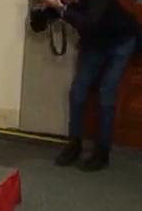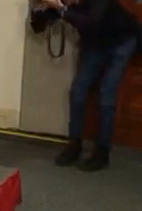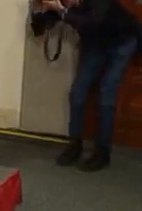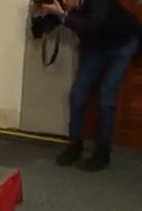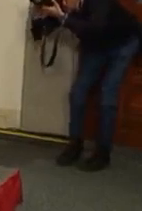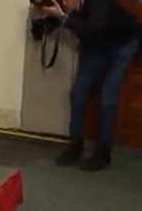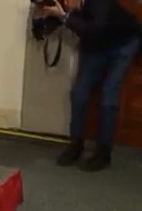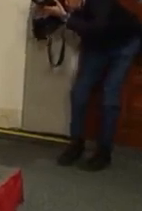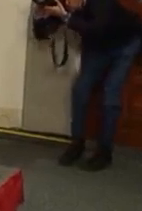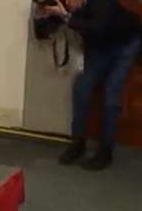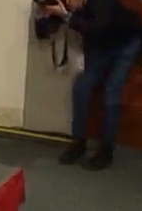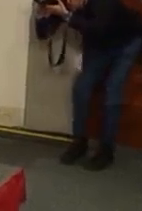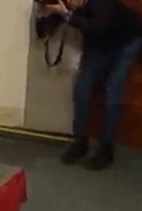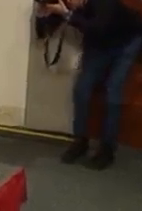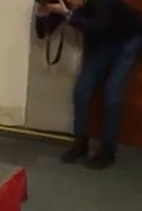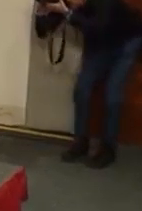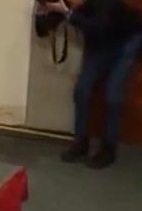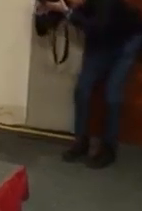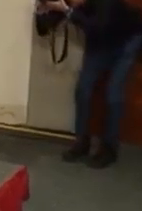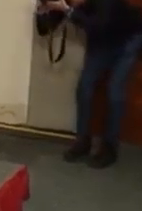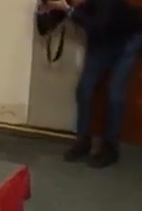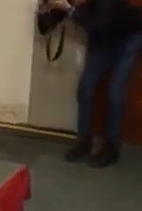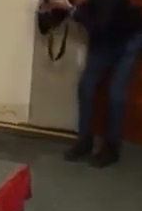la gente de los talleres y a los directivos.